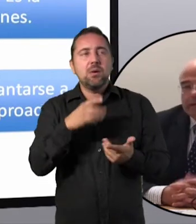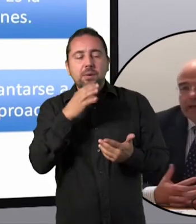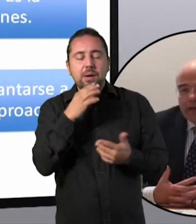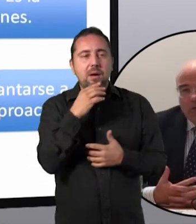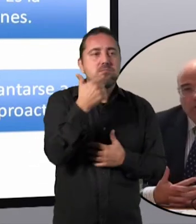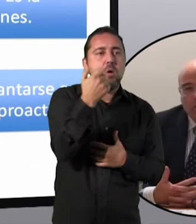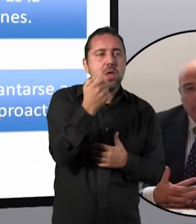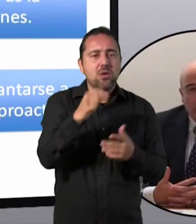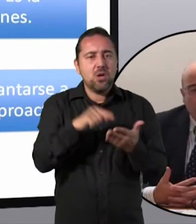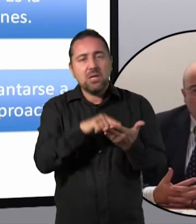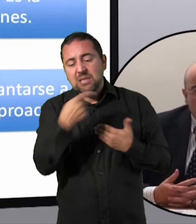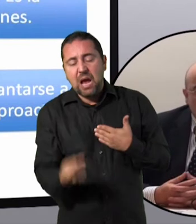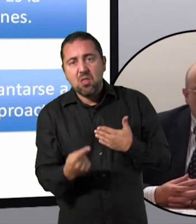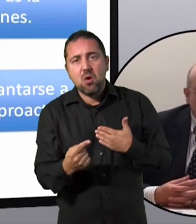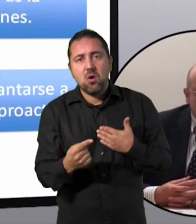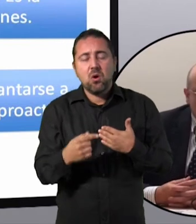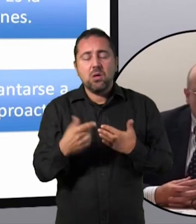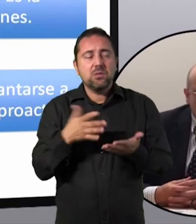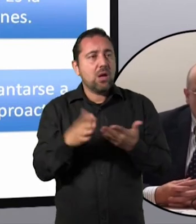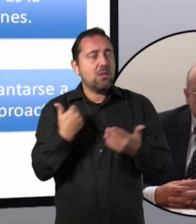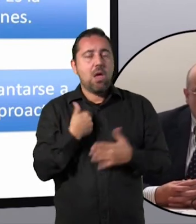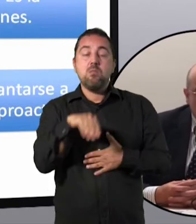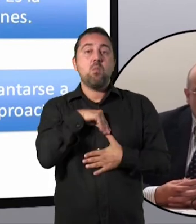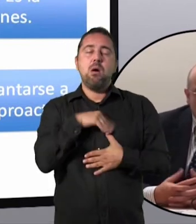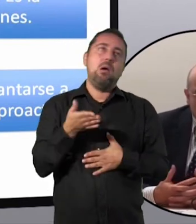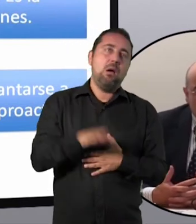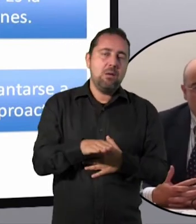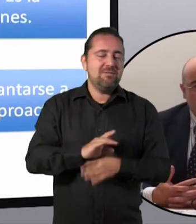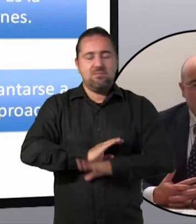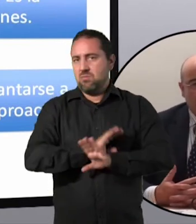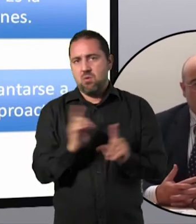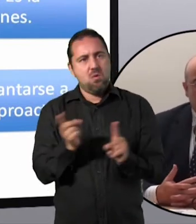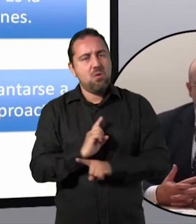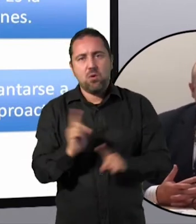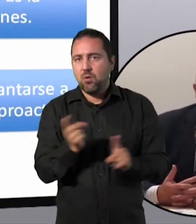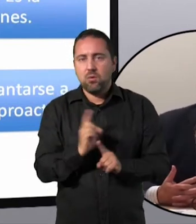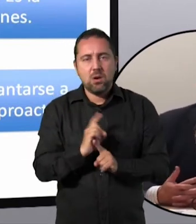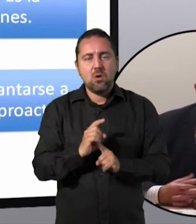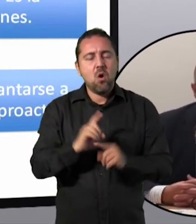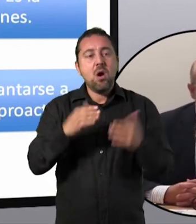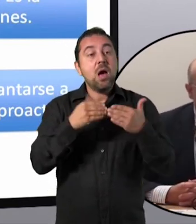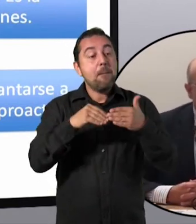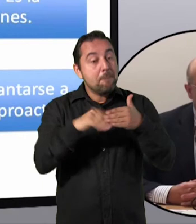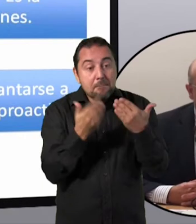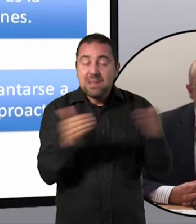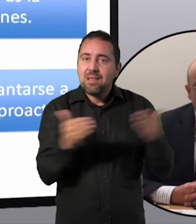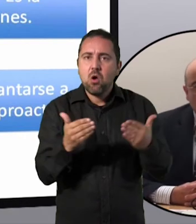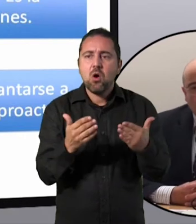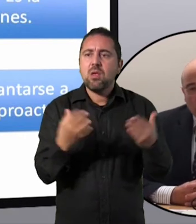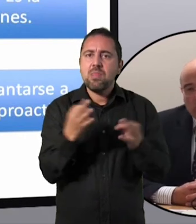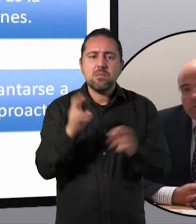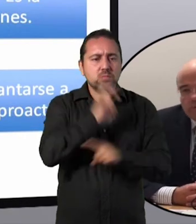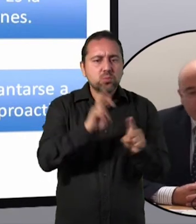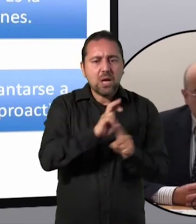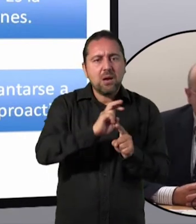se acabó. El emprendedor tiene que barajar alternativas siempre. Y por último,